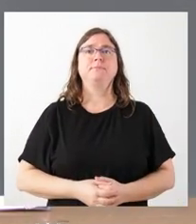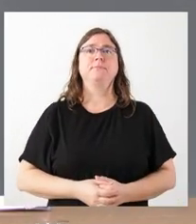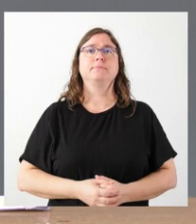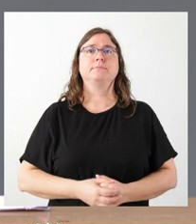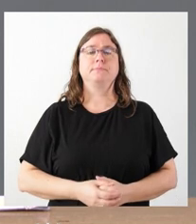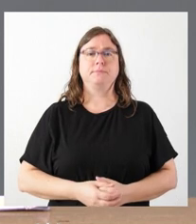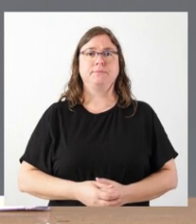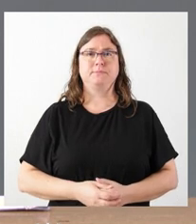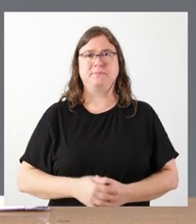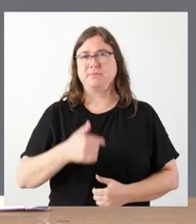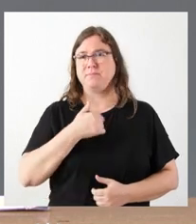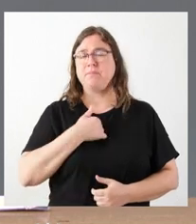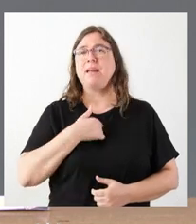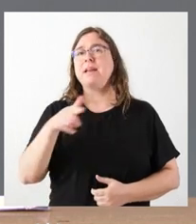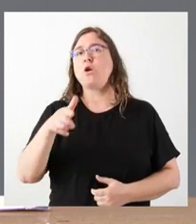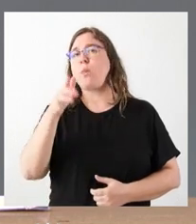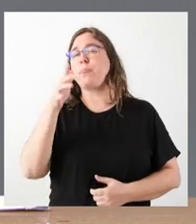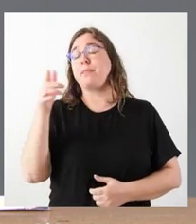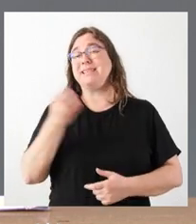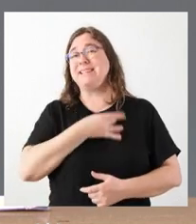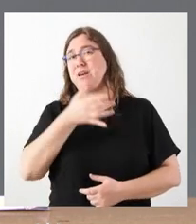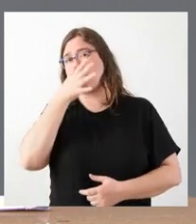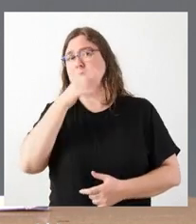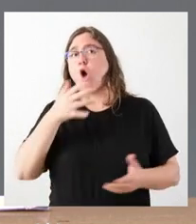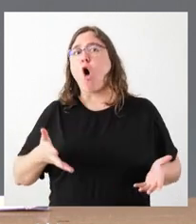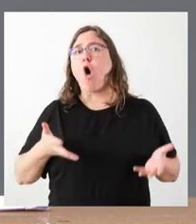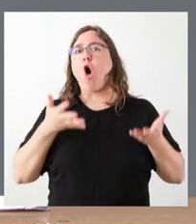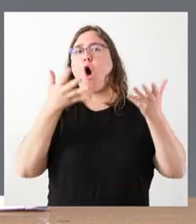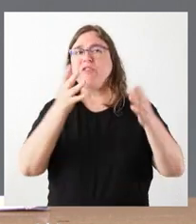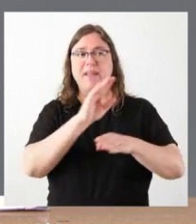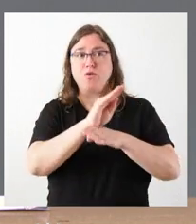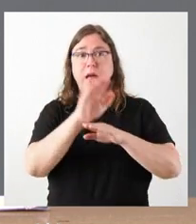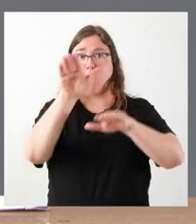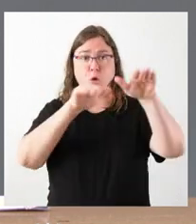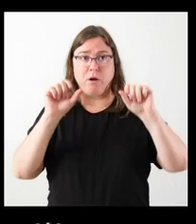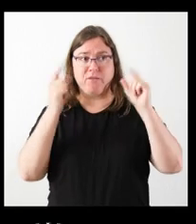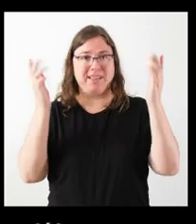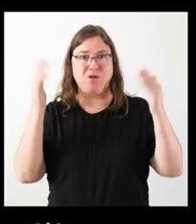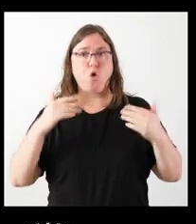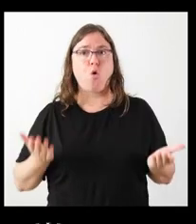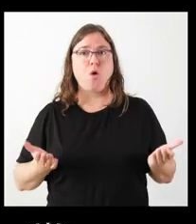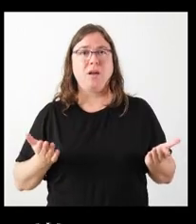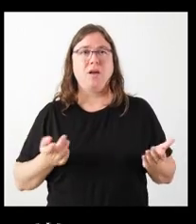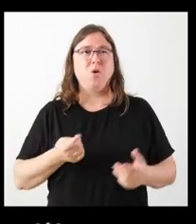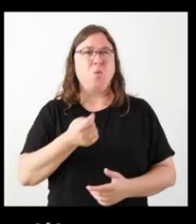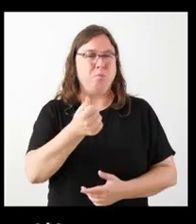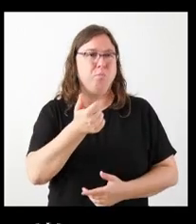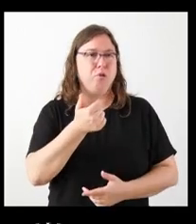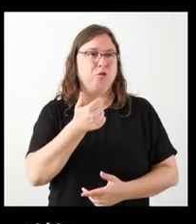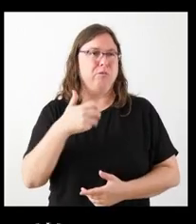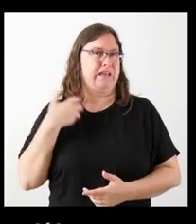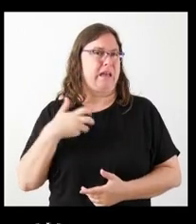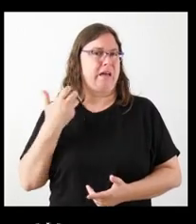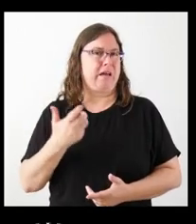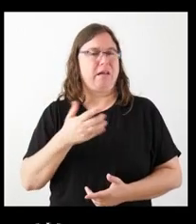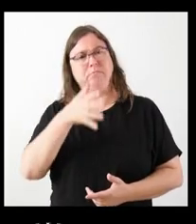¿El conocimiento, como denuncian los sindicatos, de que se les ofrece una ayuda que no está convocada oficialmente, que eso es un poco de lo que se quejan o